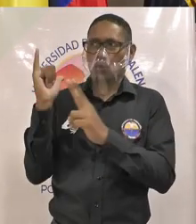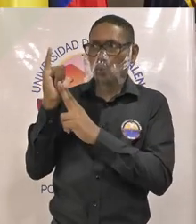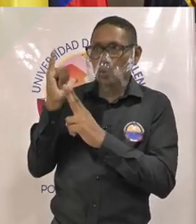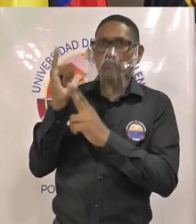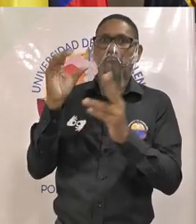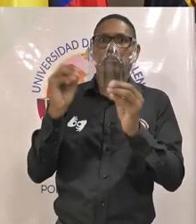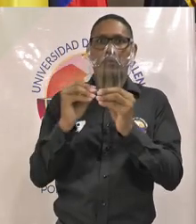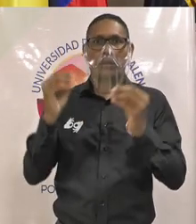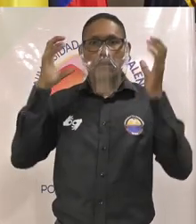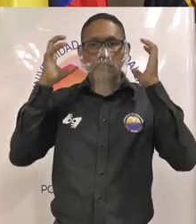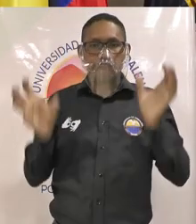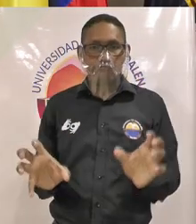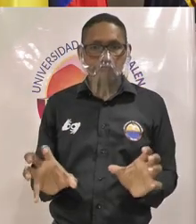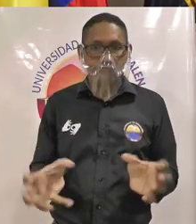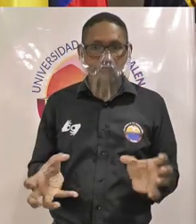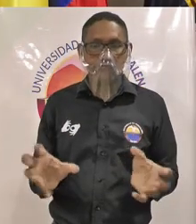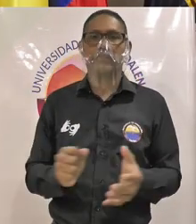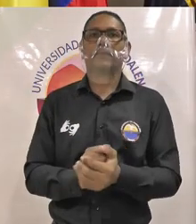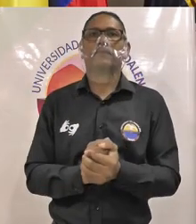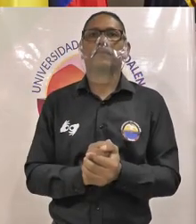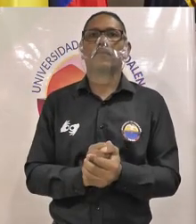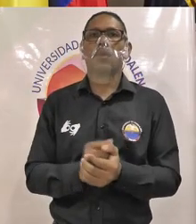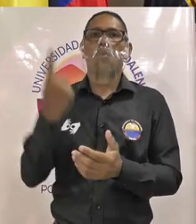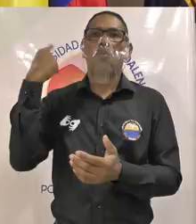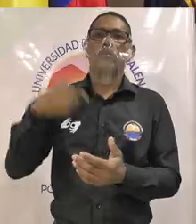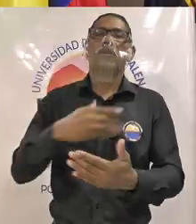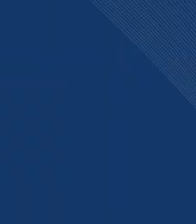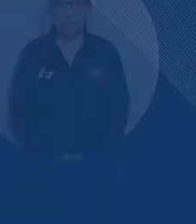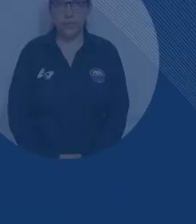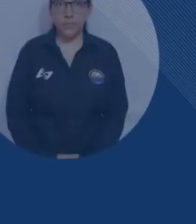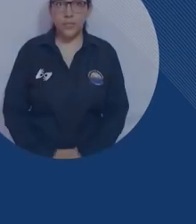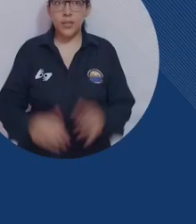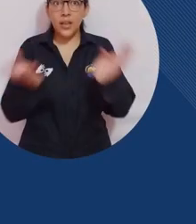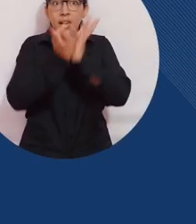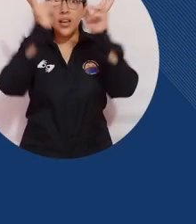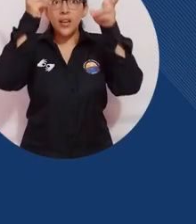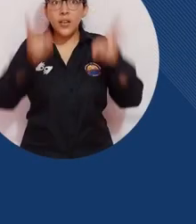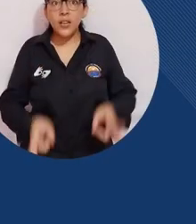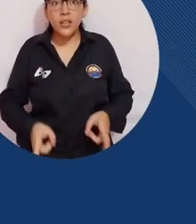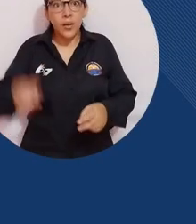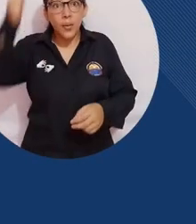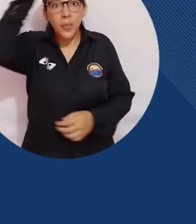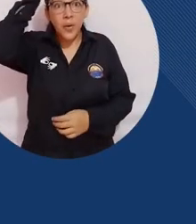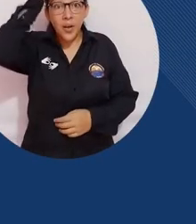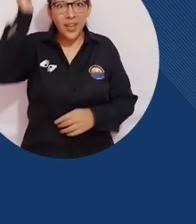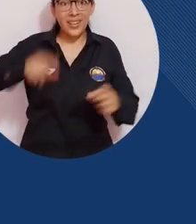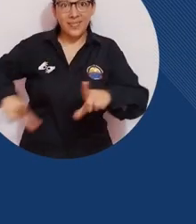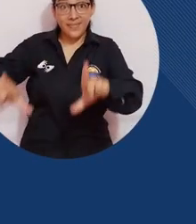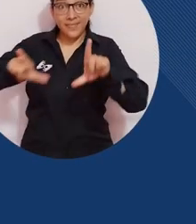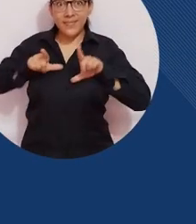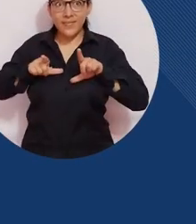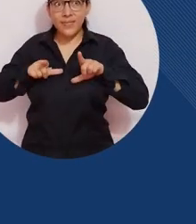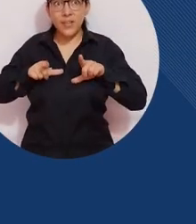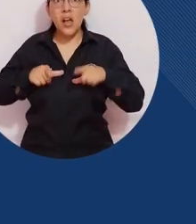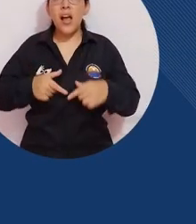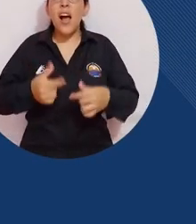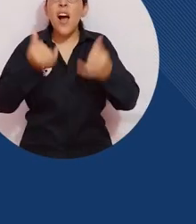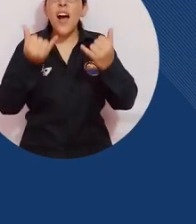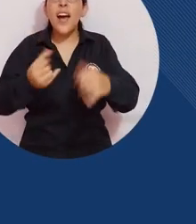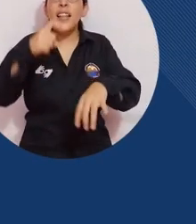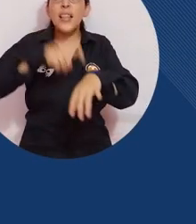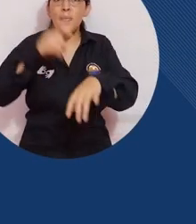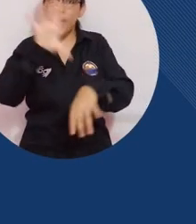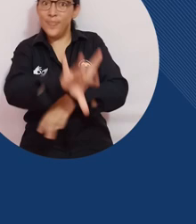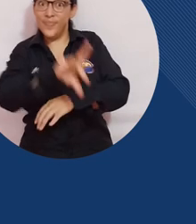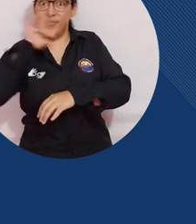emisora cultural de la Universidad del Magdalena feliz día para todos estudiante docente y graduado es